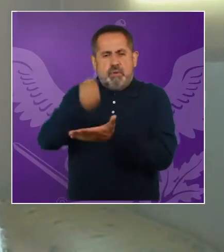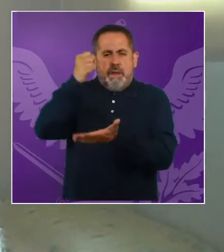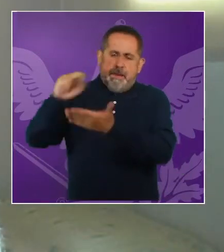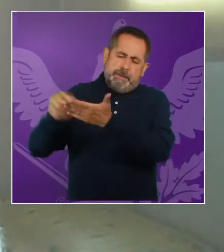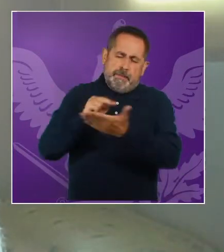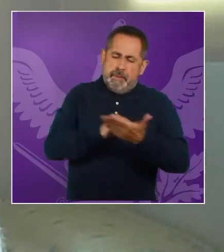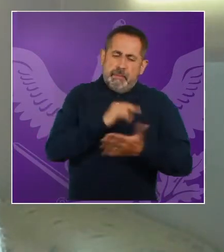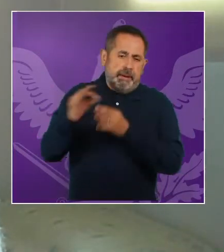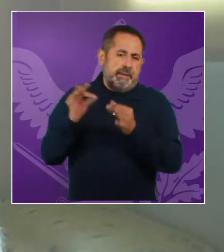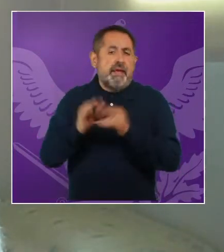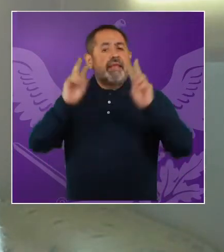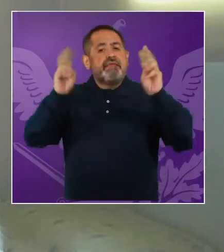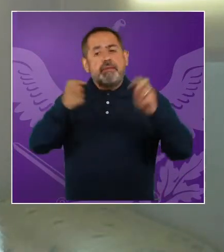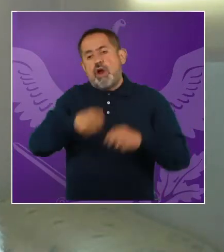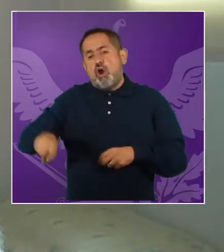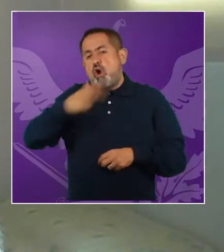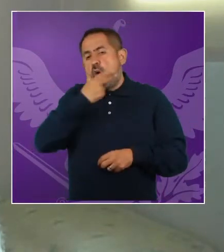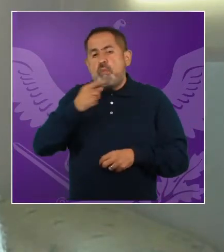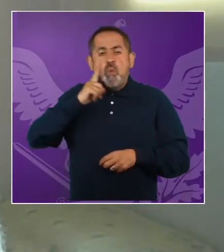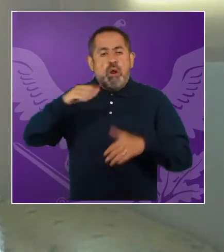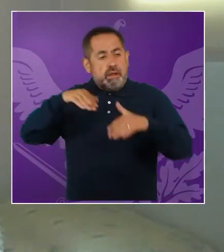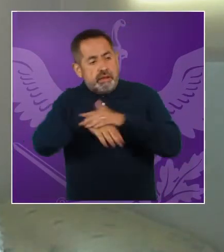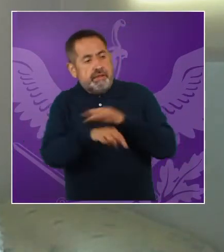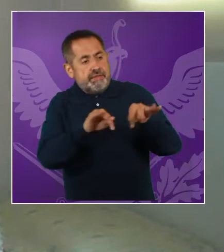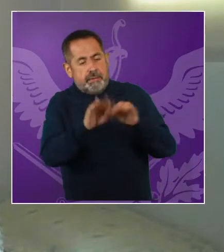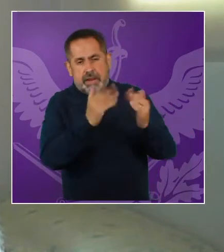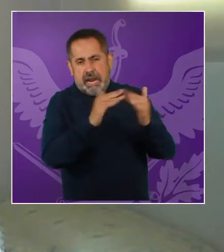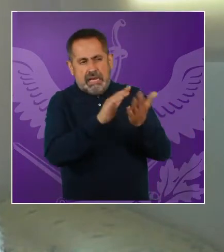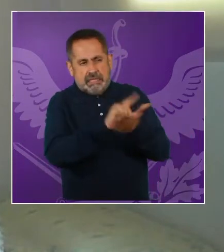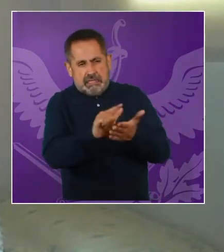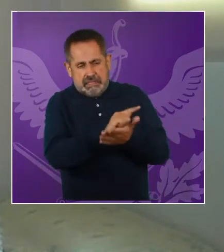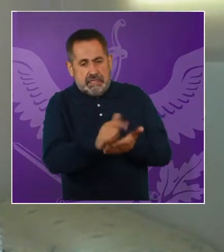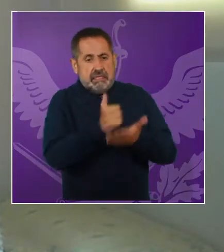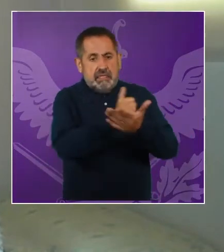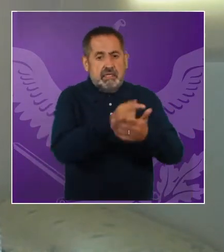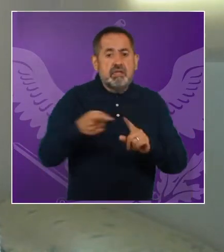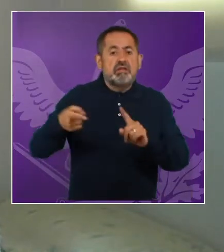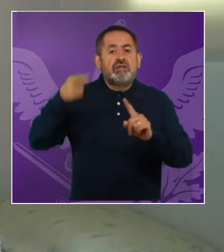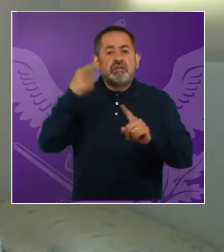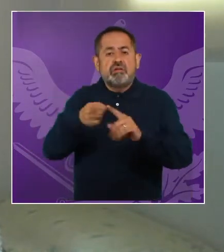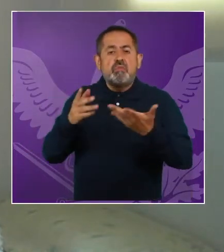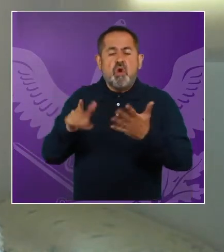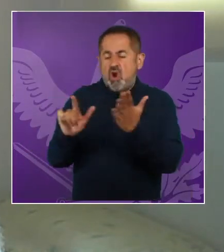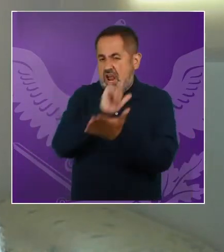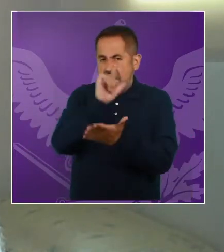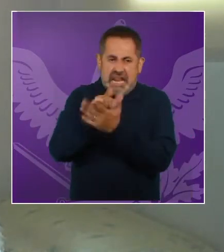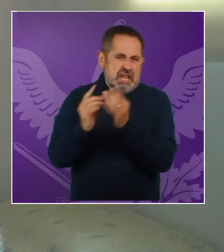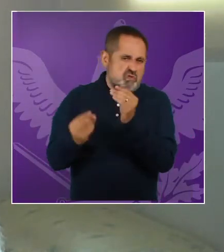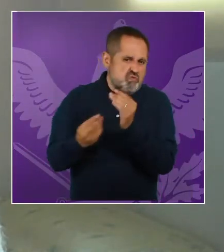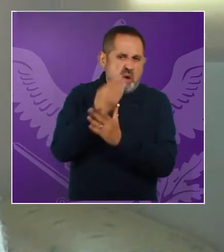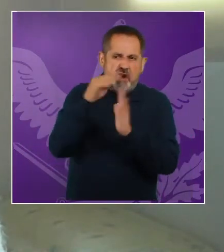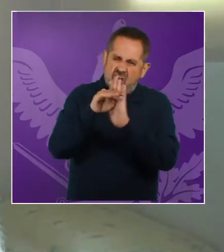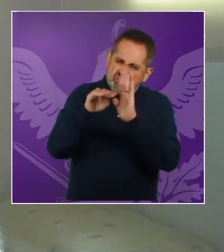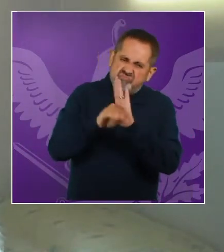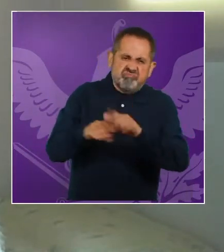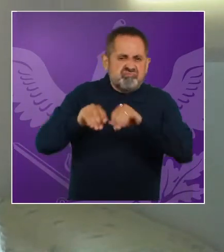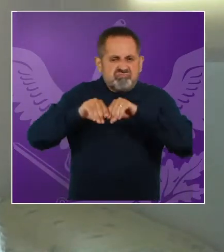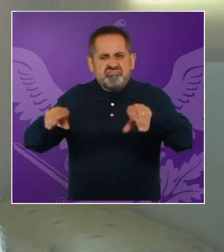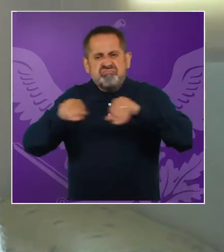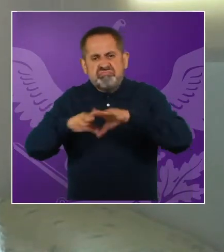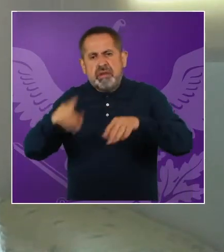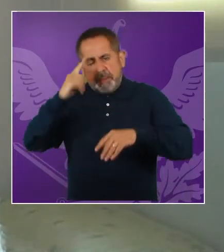a las trabajadoras y los trabajadores del hogar y una de las cuestiones que se generaron, bueno, como en el caso de Uruguay y Chile, fue leyes normativas nuevas